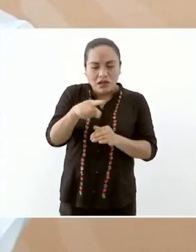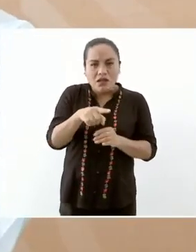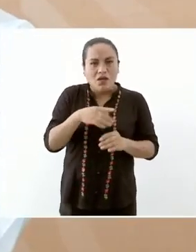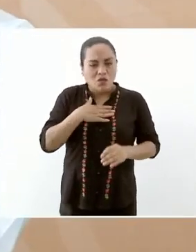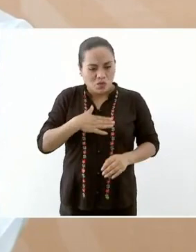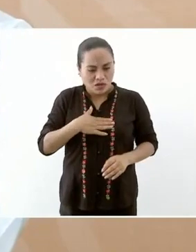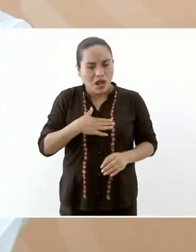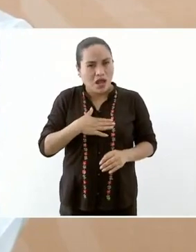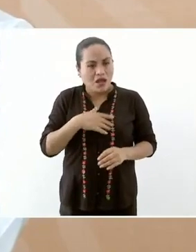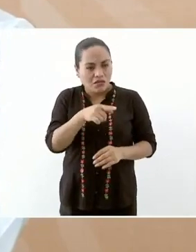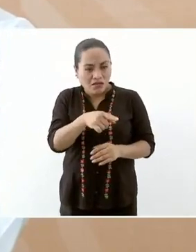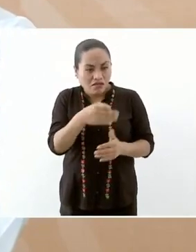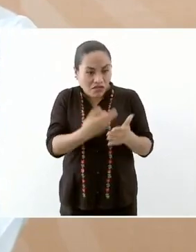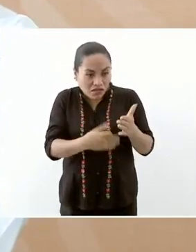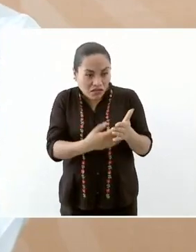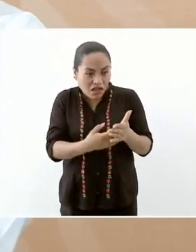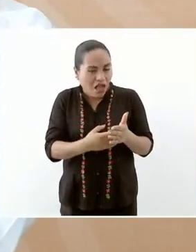menos